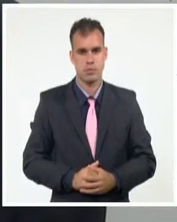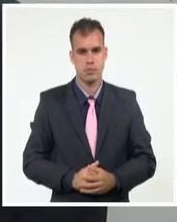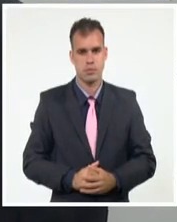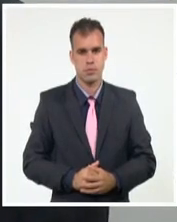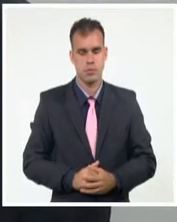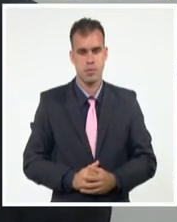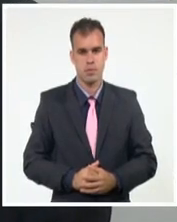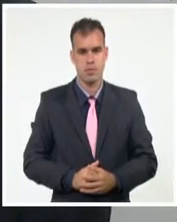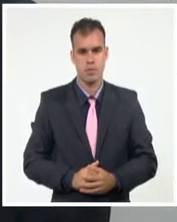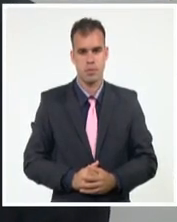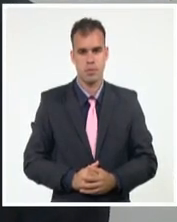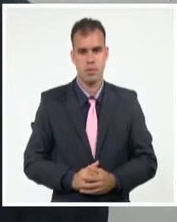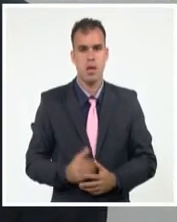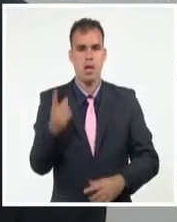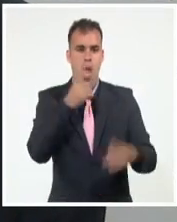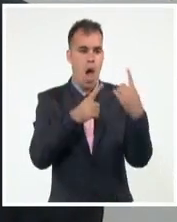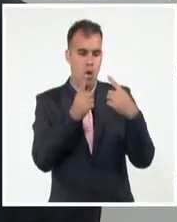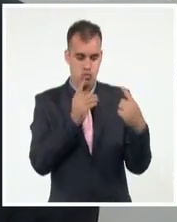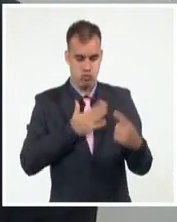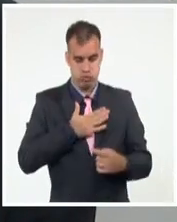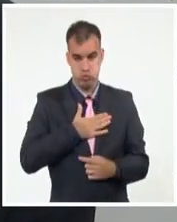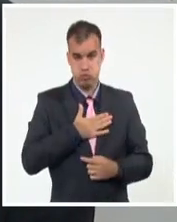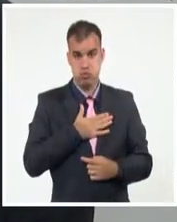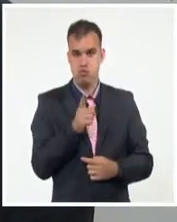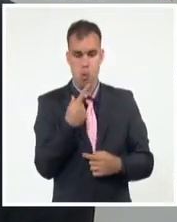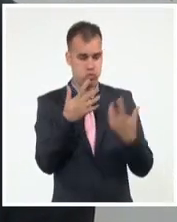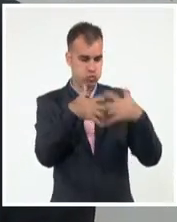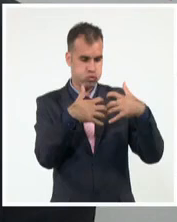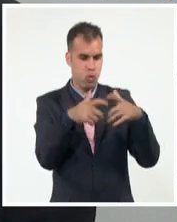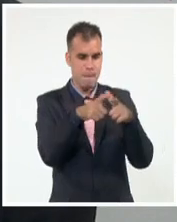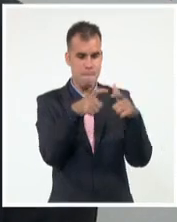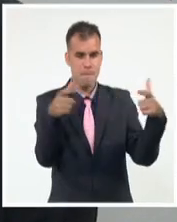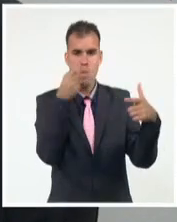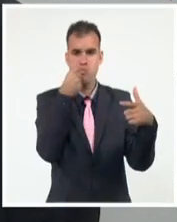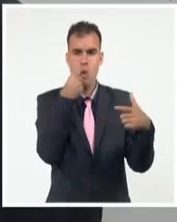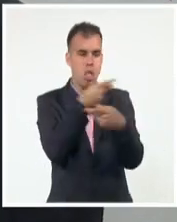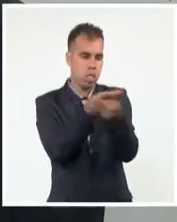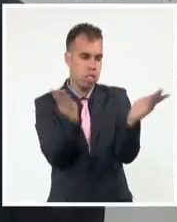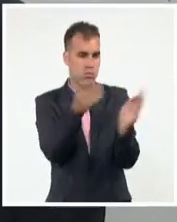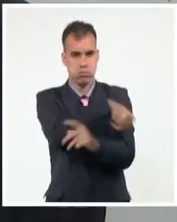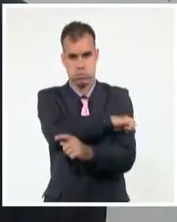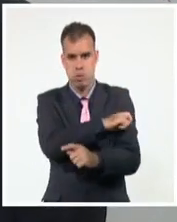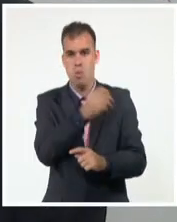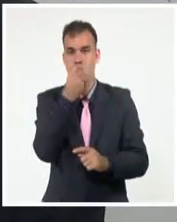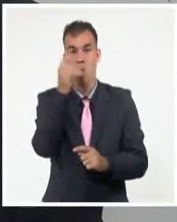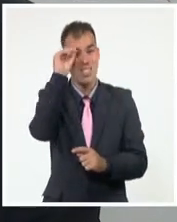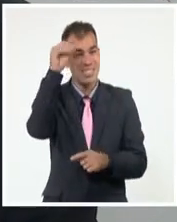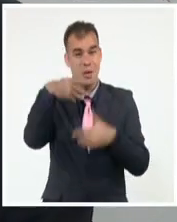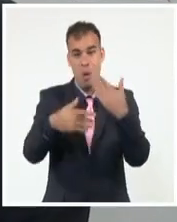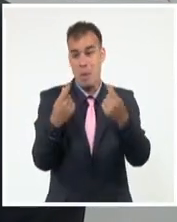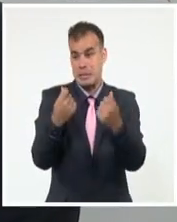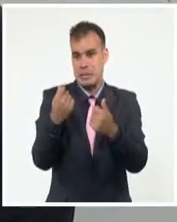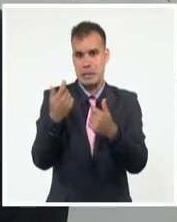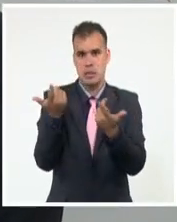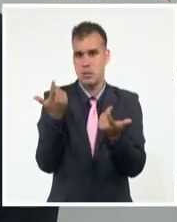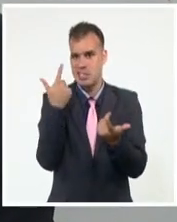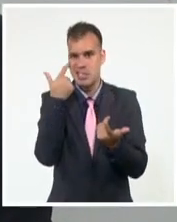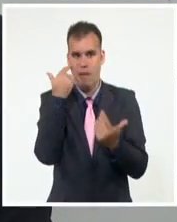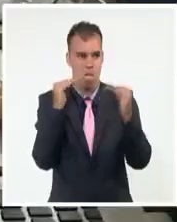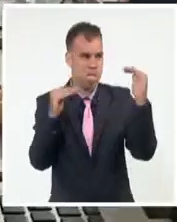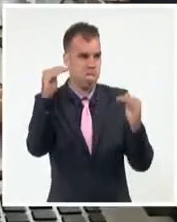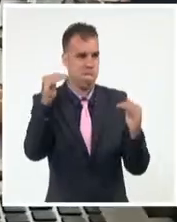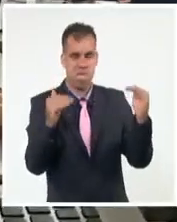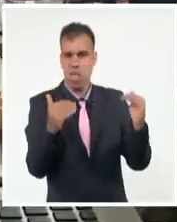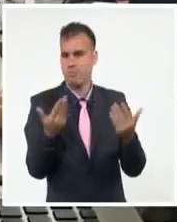producción nacional, el nivel de oferta a la población para combatir todos los procesos inflacionarios. Alejandro Gil marcó como